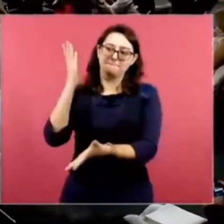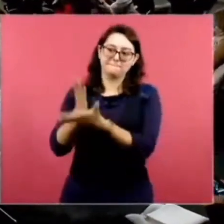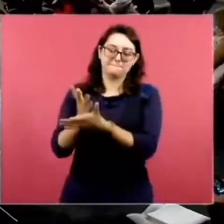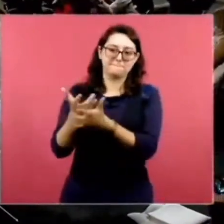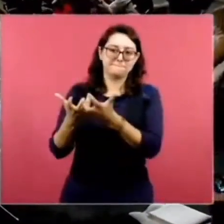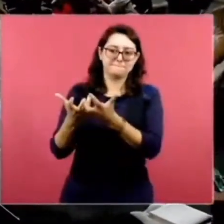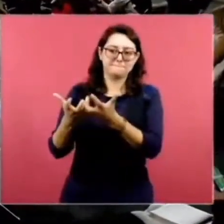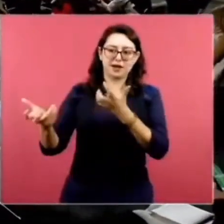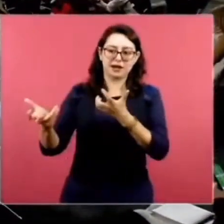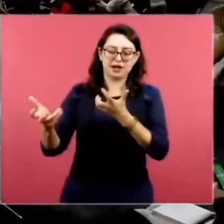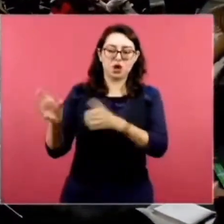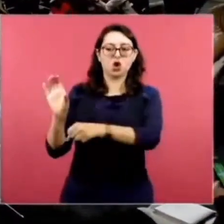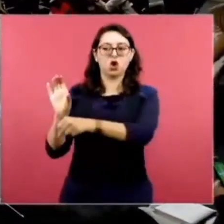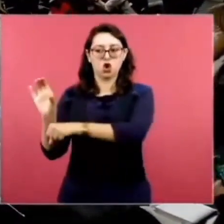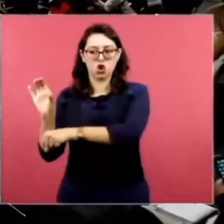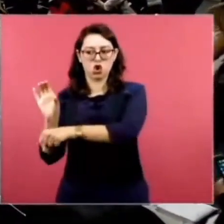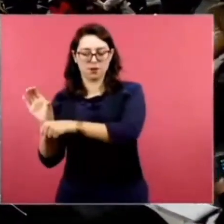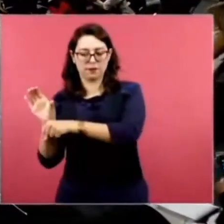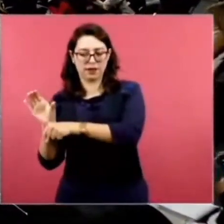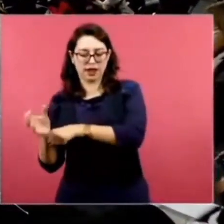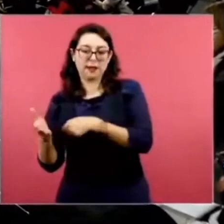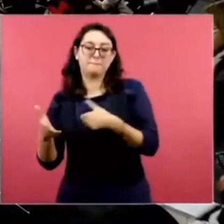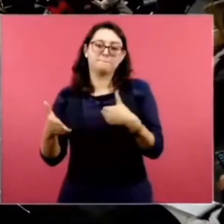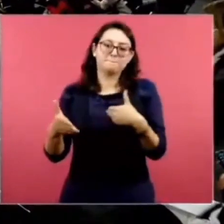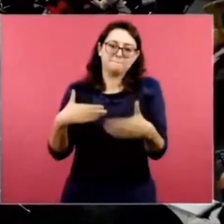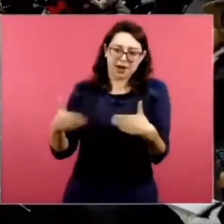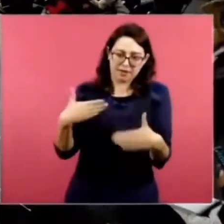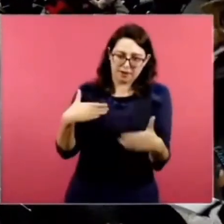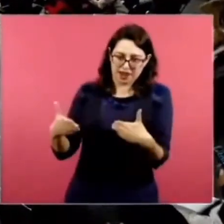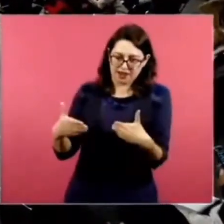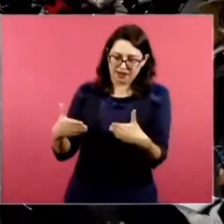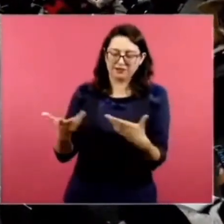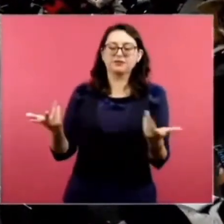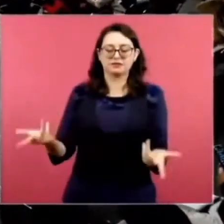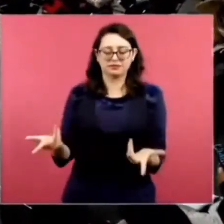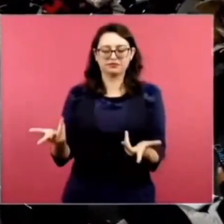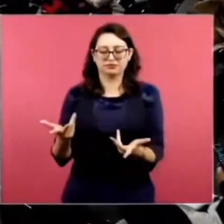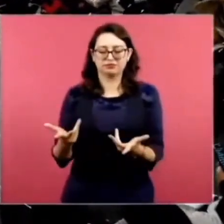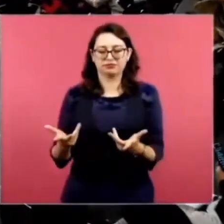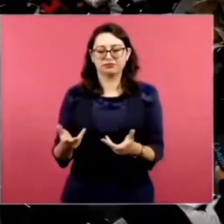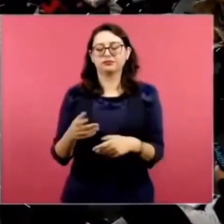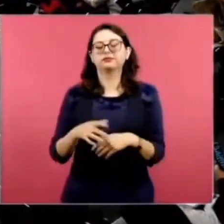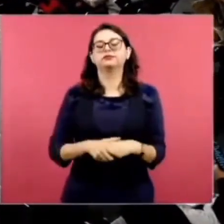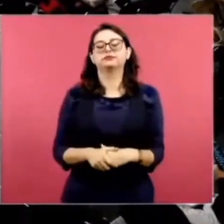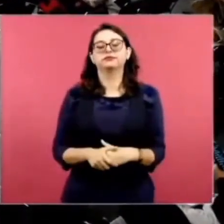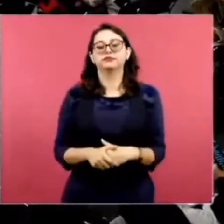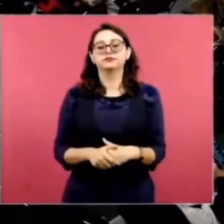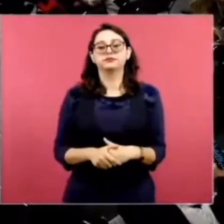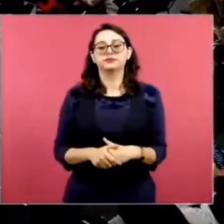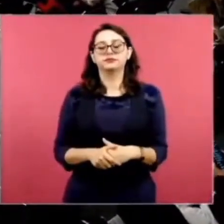Panamá. Tiene que ver mucho con la construcción del canal.